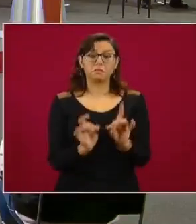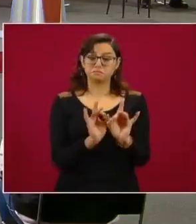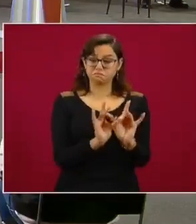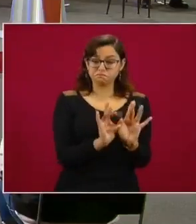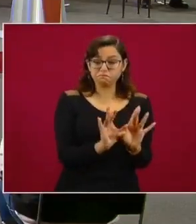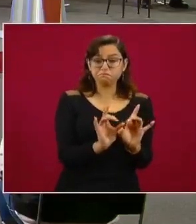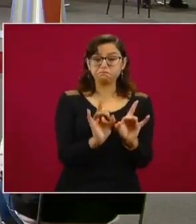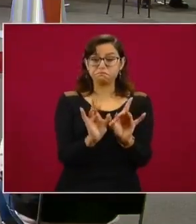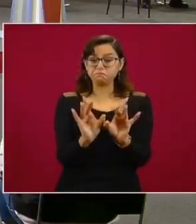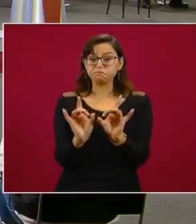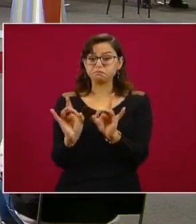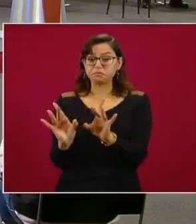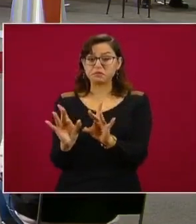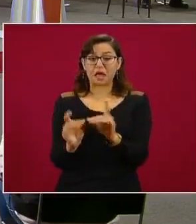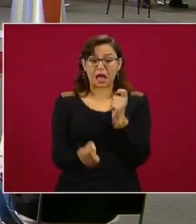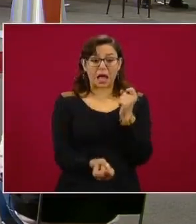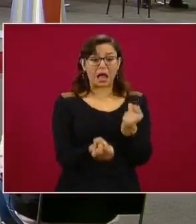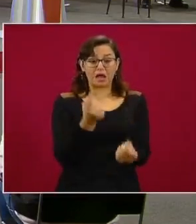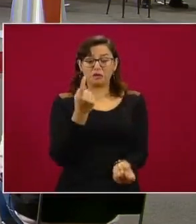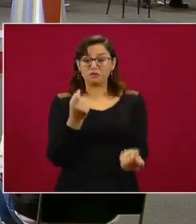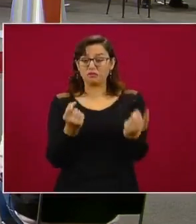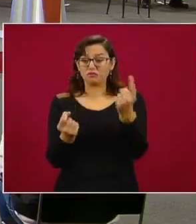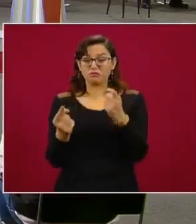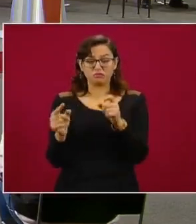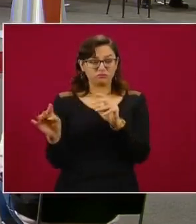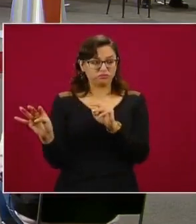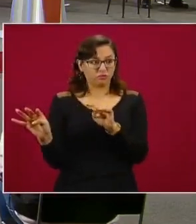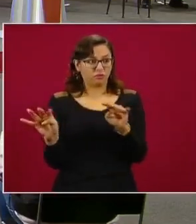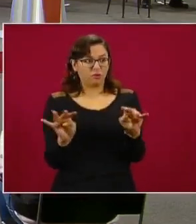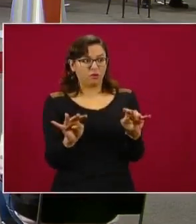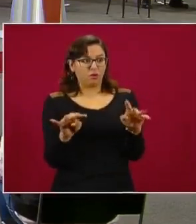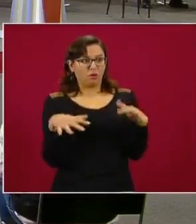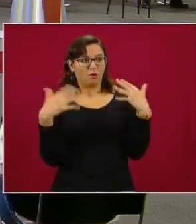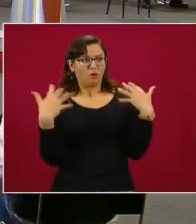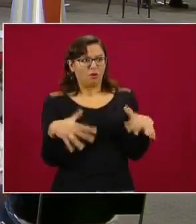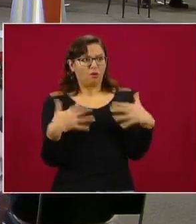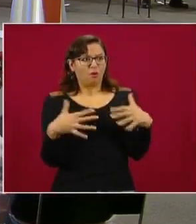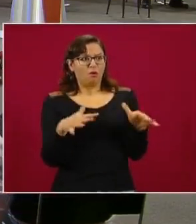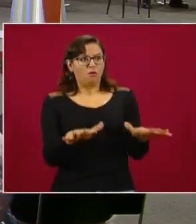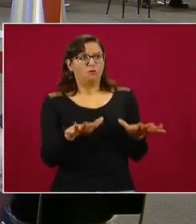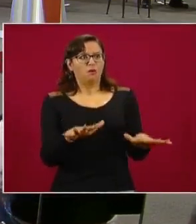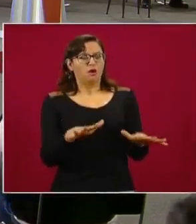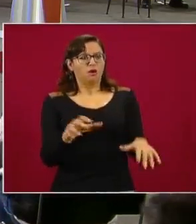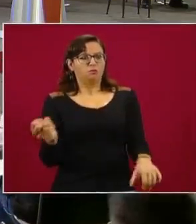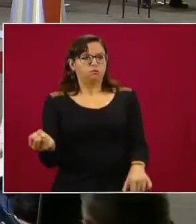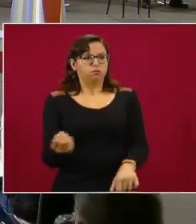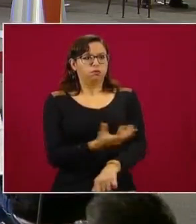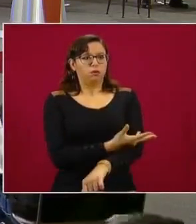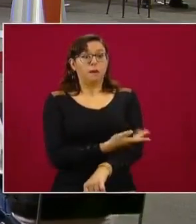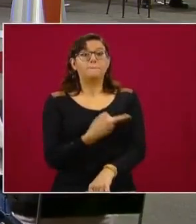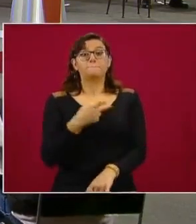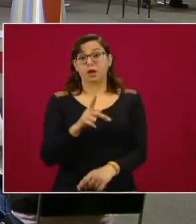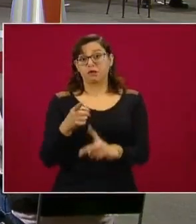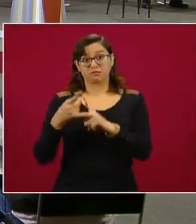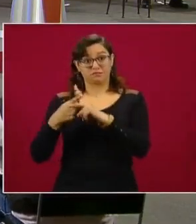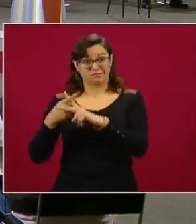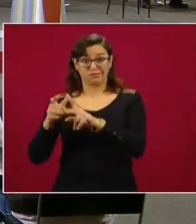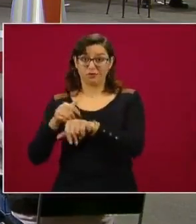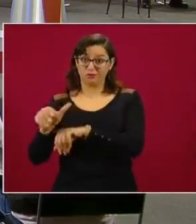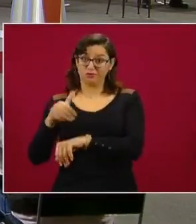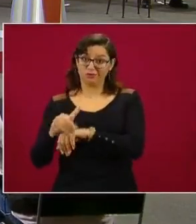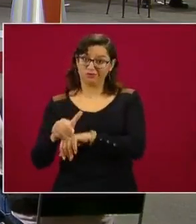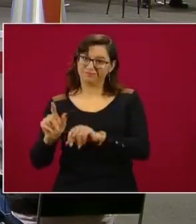resultan mediáticamente muy impactantes, la estadística en su conjunto es esta. Adelante.